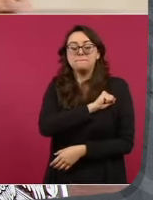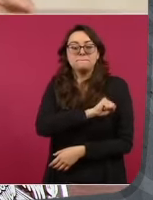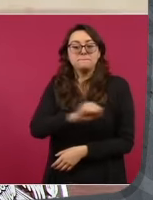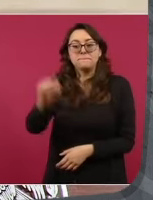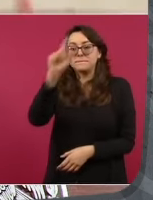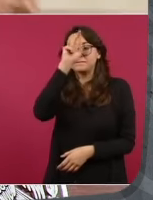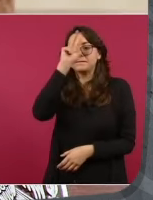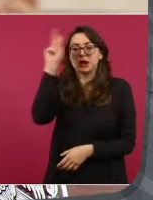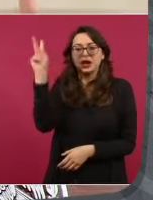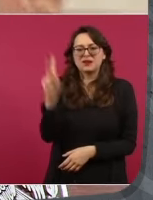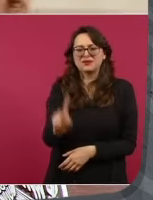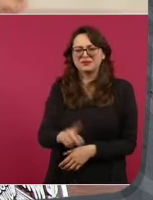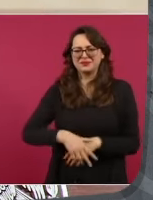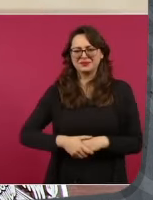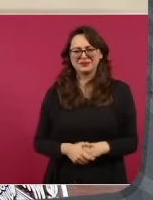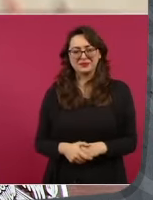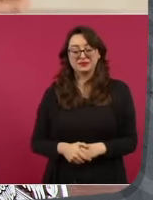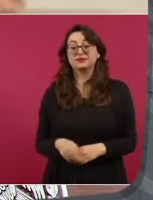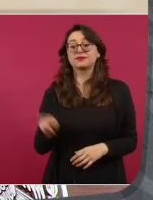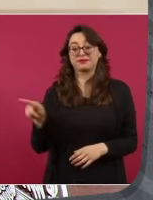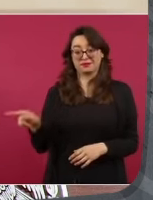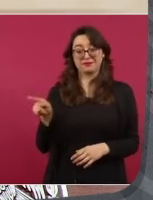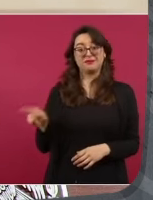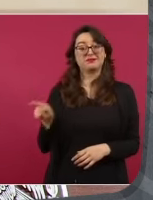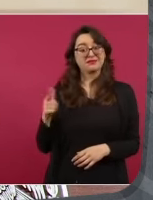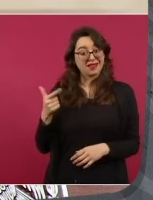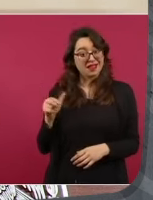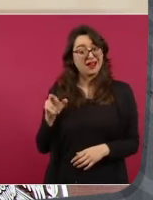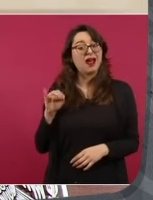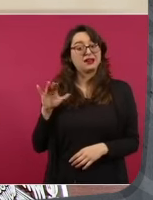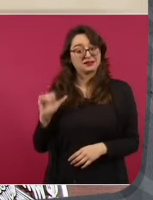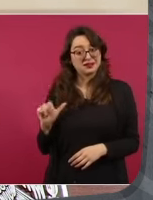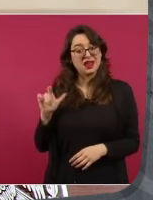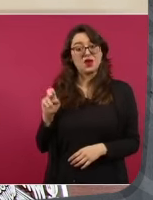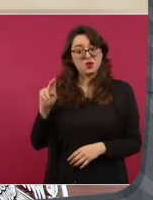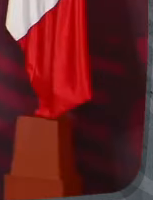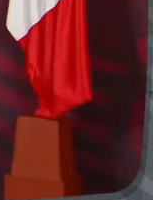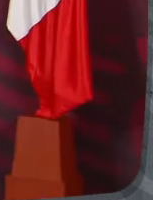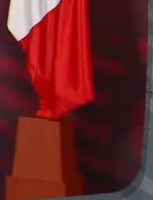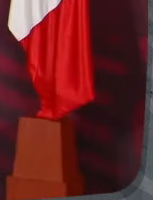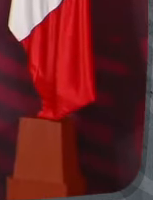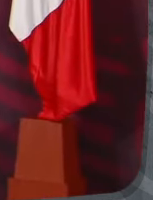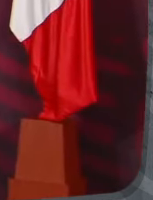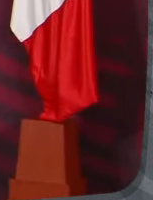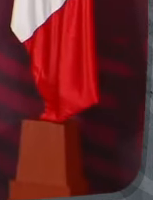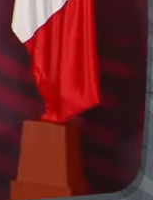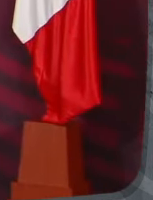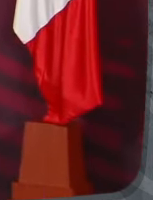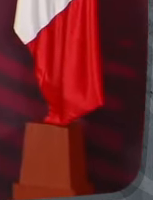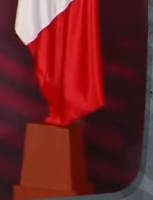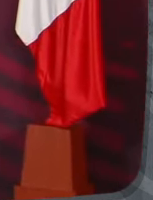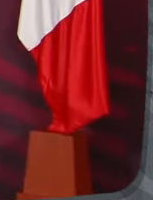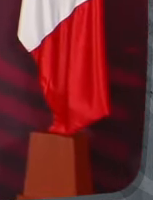Todos esos agravios cometidos en complicidad